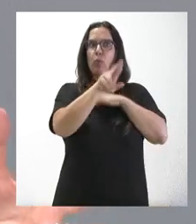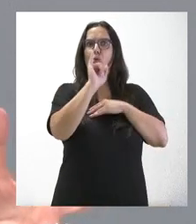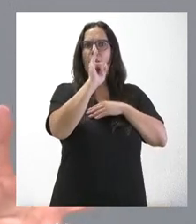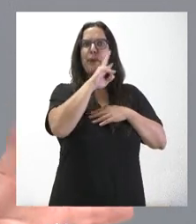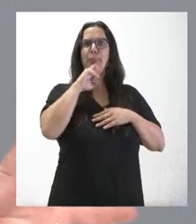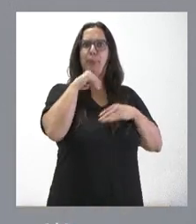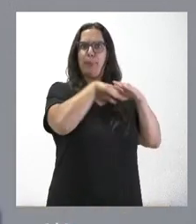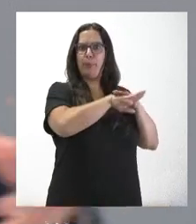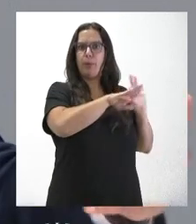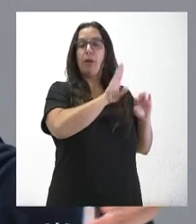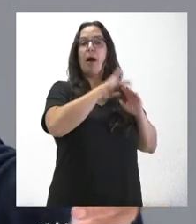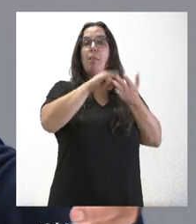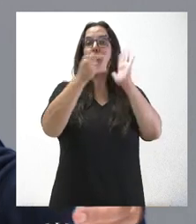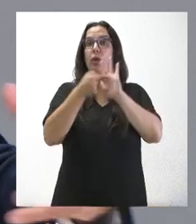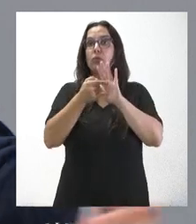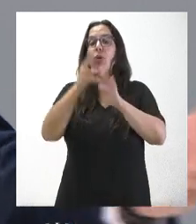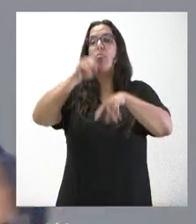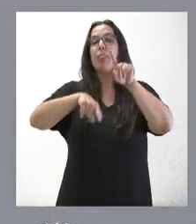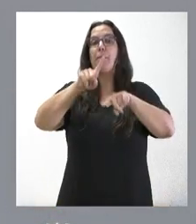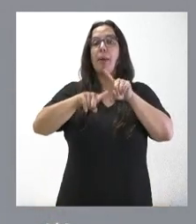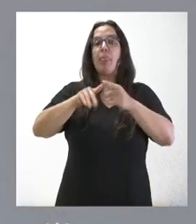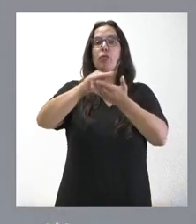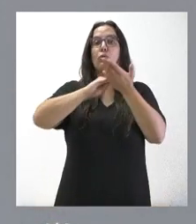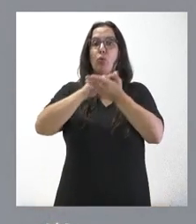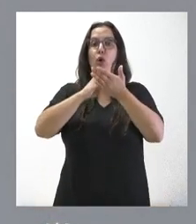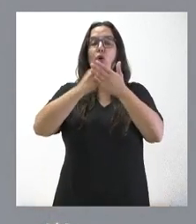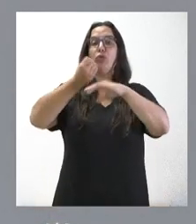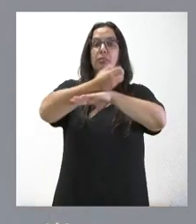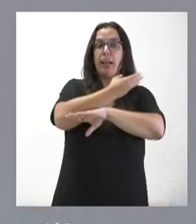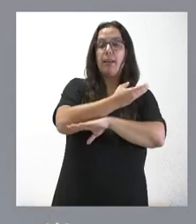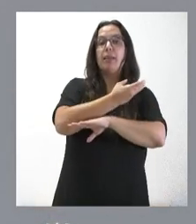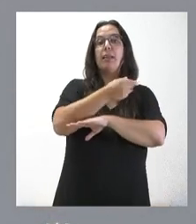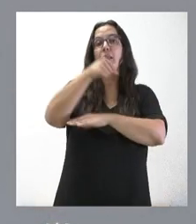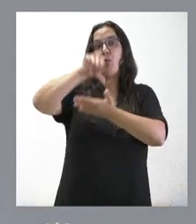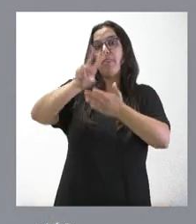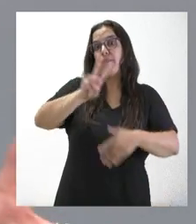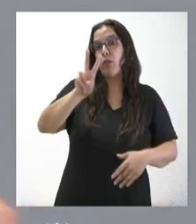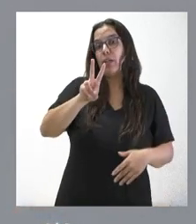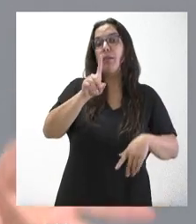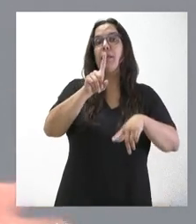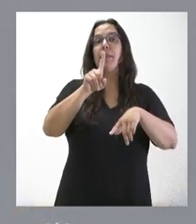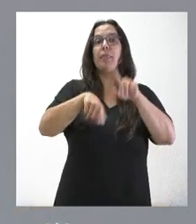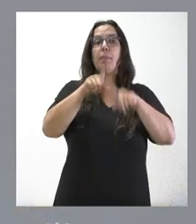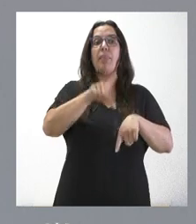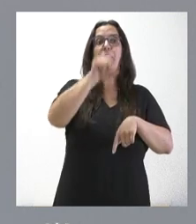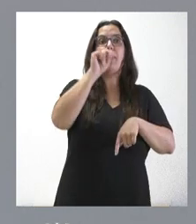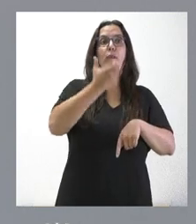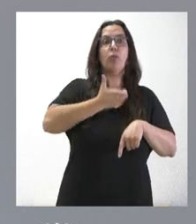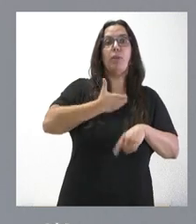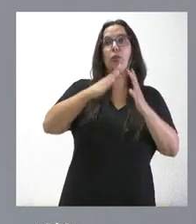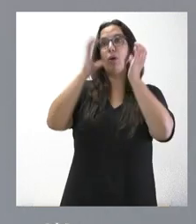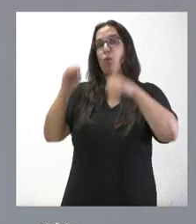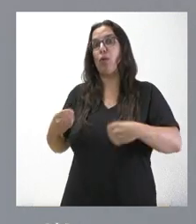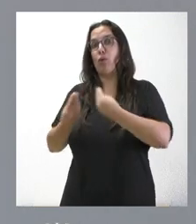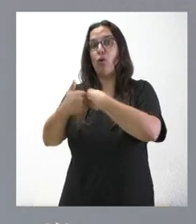proyecto de la solución del ferrocarril en Valladolid, la que decida el Ayuntamiento con el Gobierno, que son los que tienen las